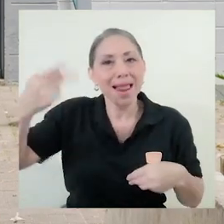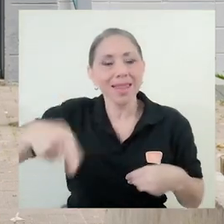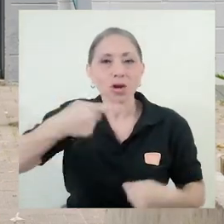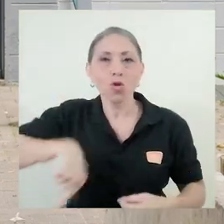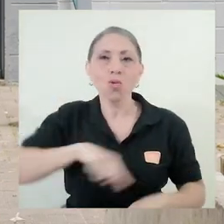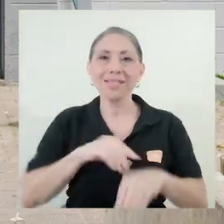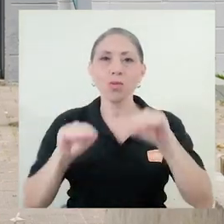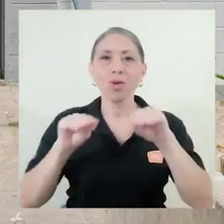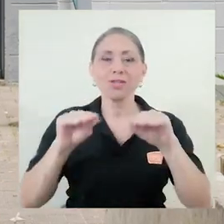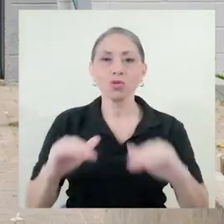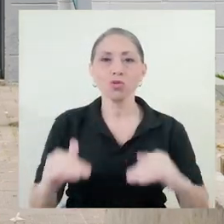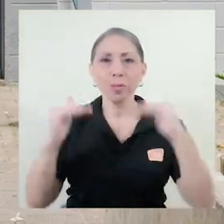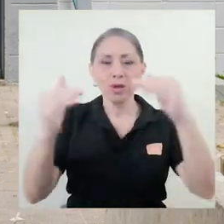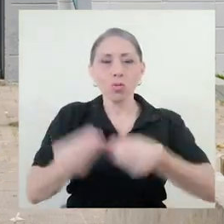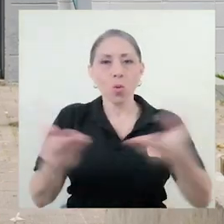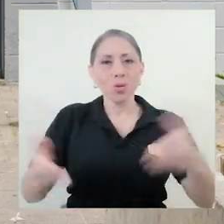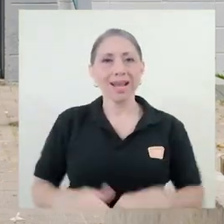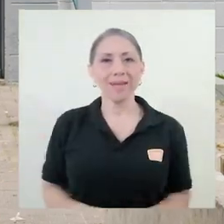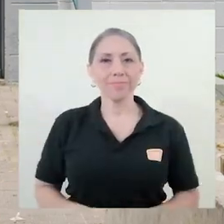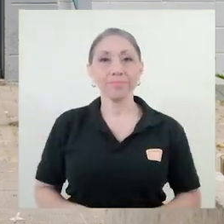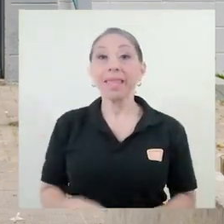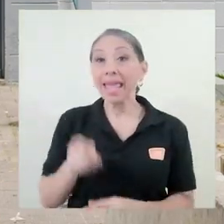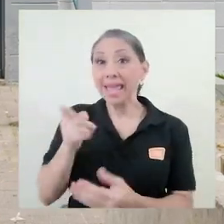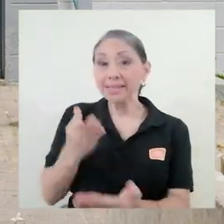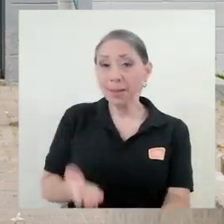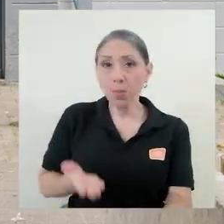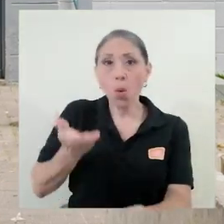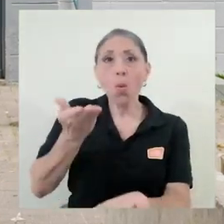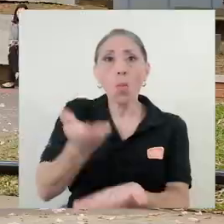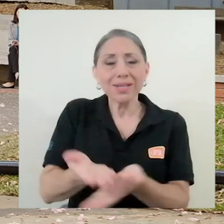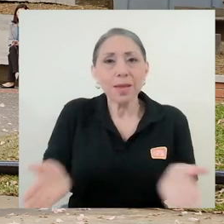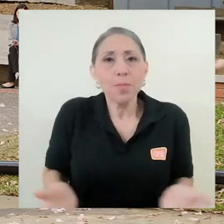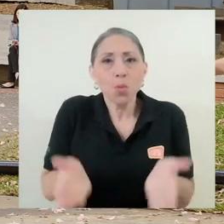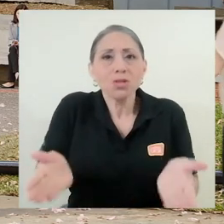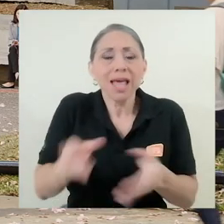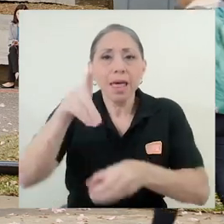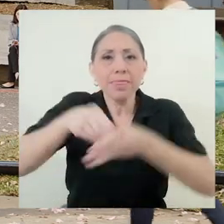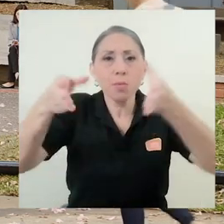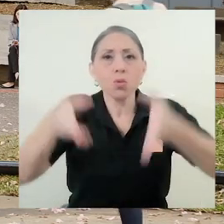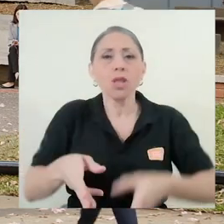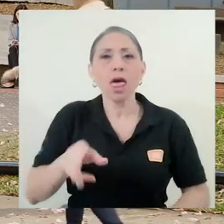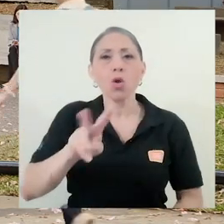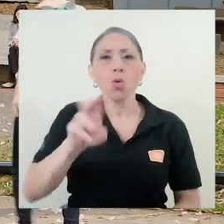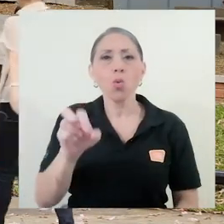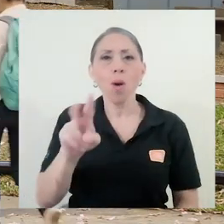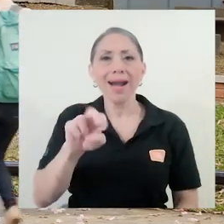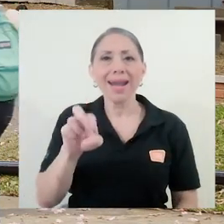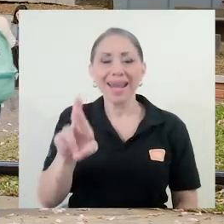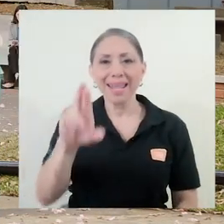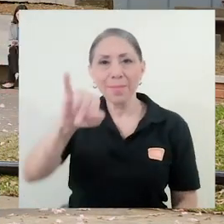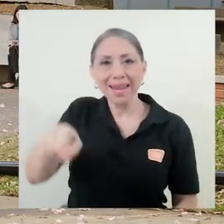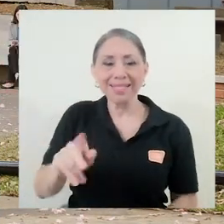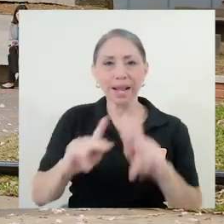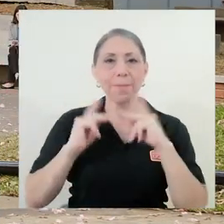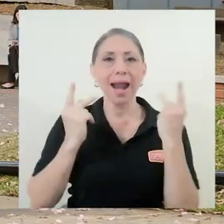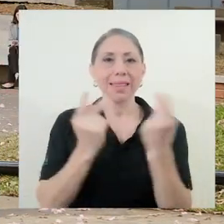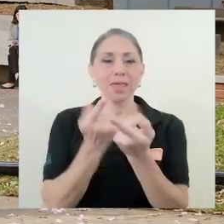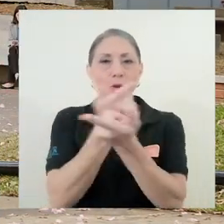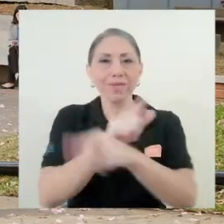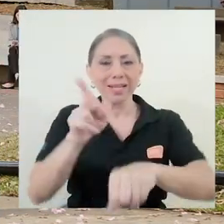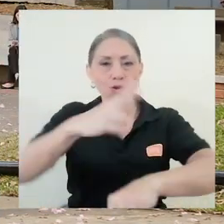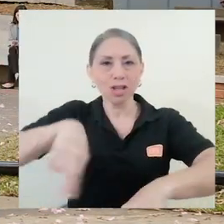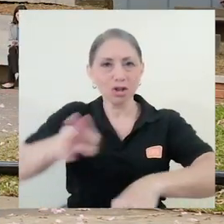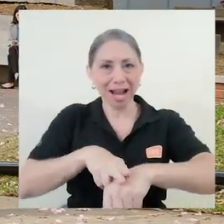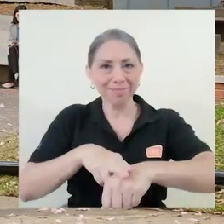nuestra educación superior pública. Esta propuesta fue impulsada por el diputado Warner Jiménez del Partido